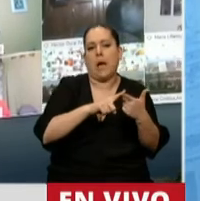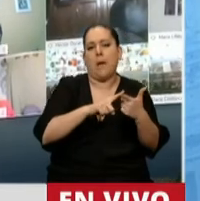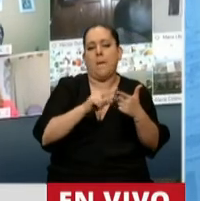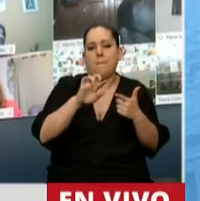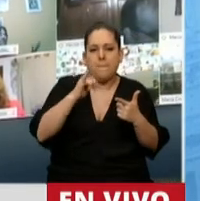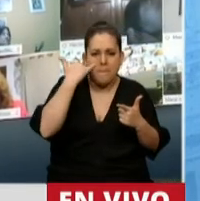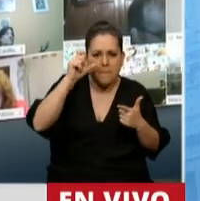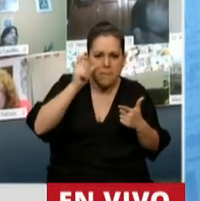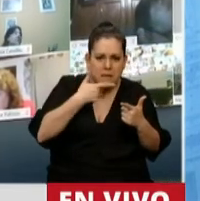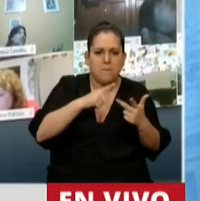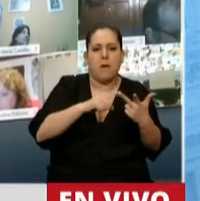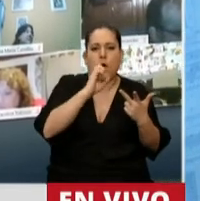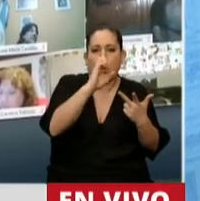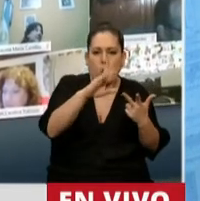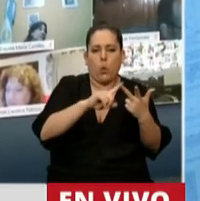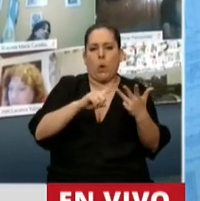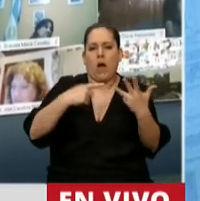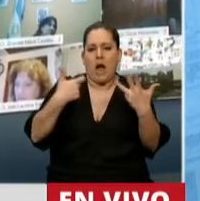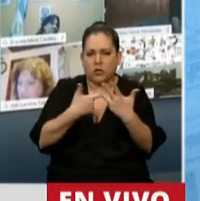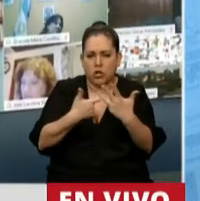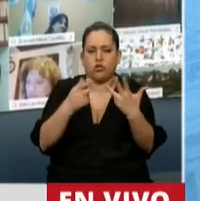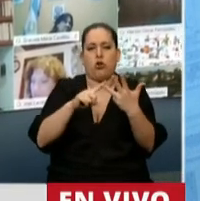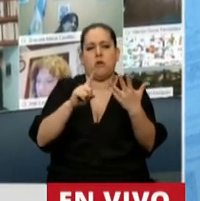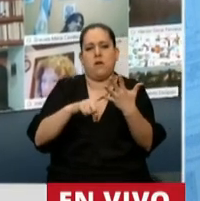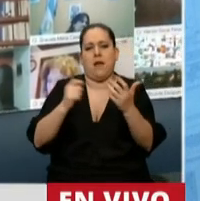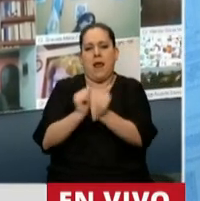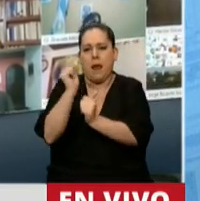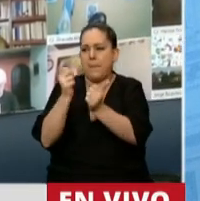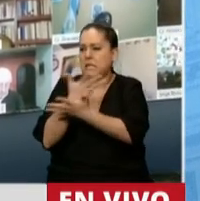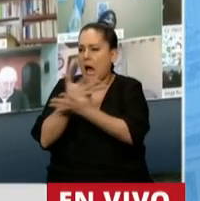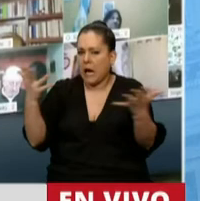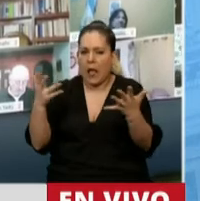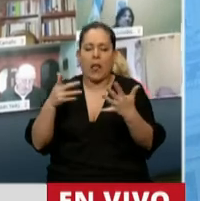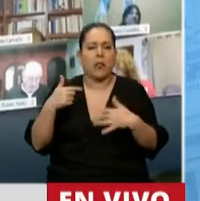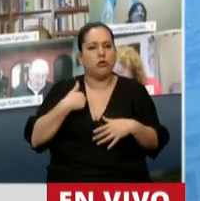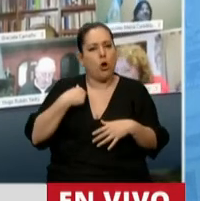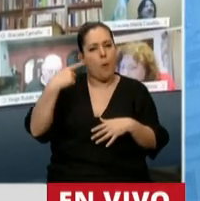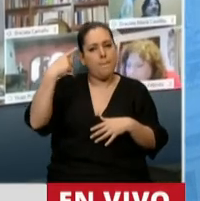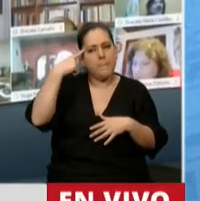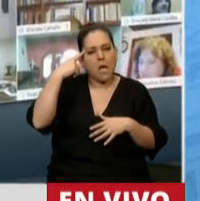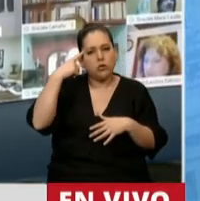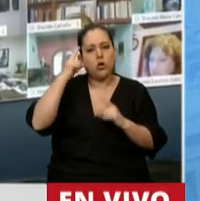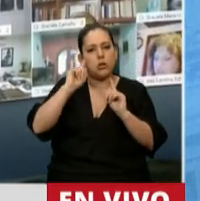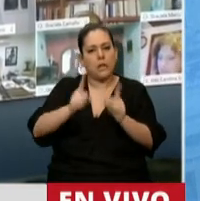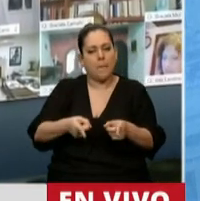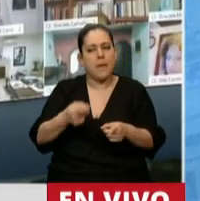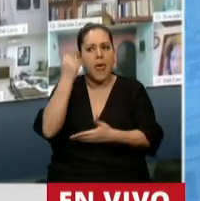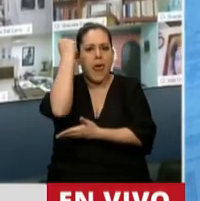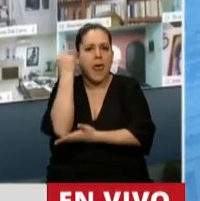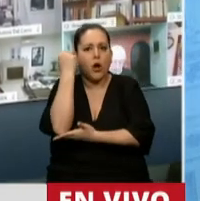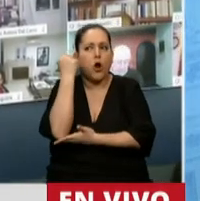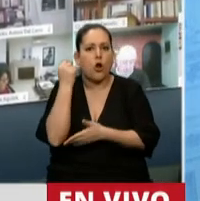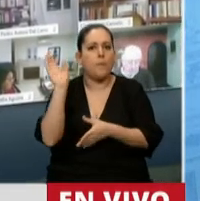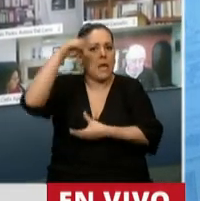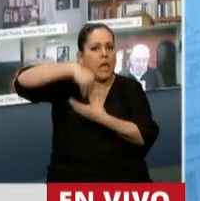pymes, asociaciones, clubes, hasta las grandes empresas, yo no dejo de pensar en nuestra economía, en los actores